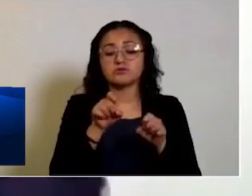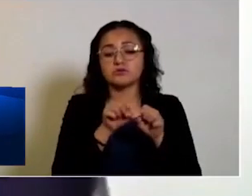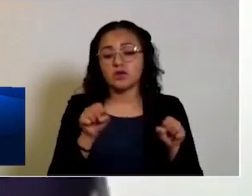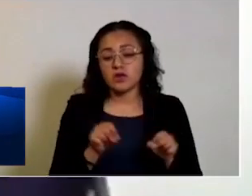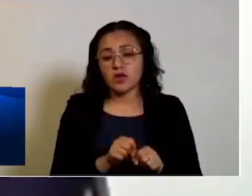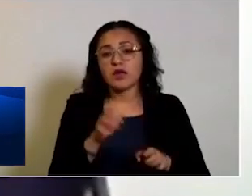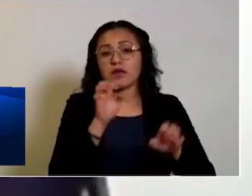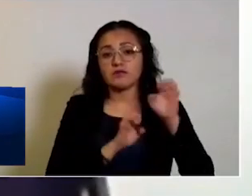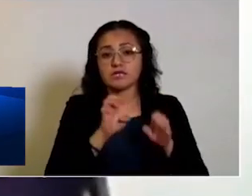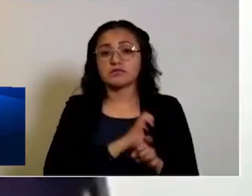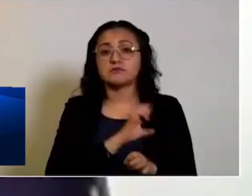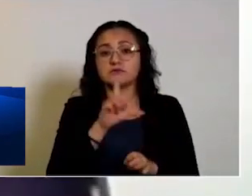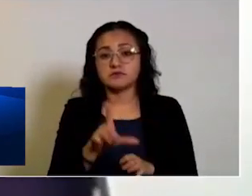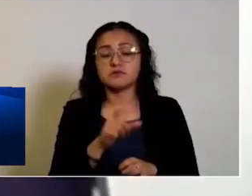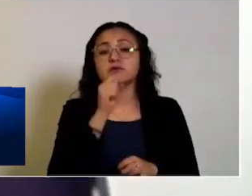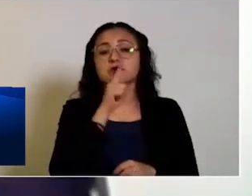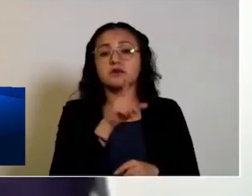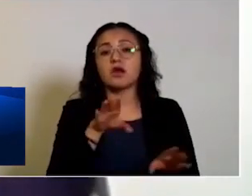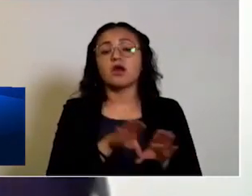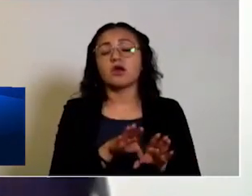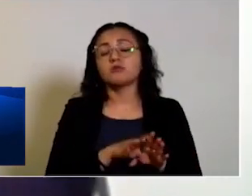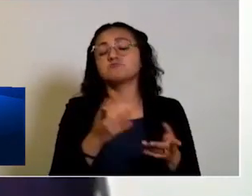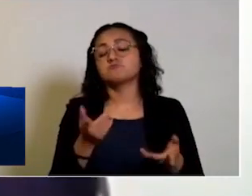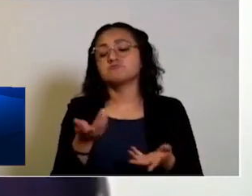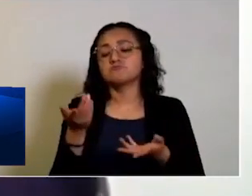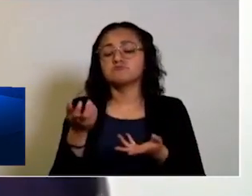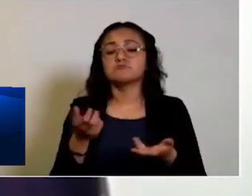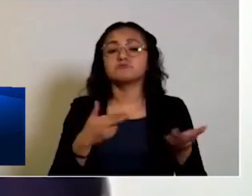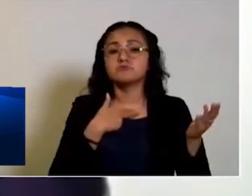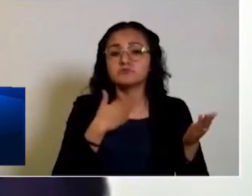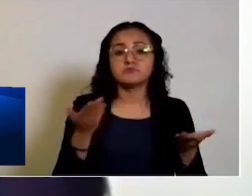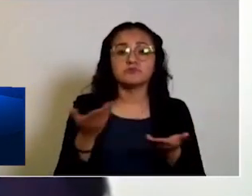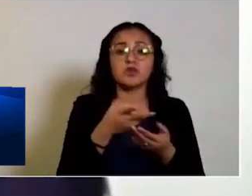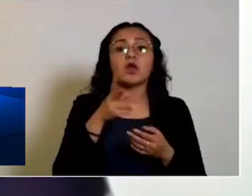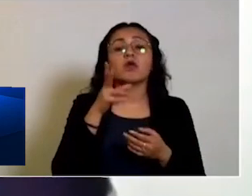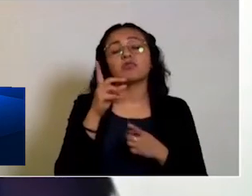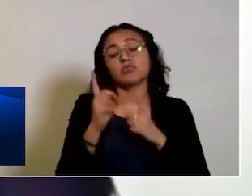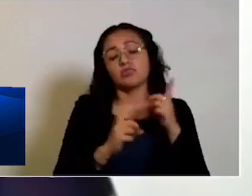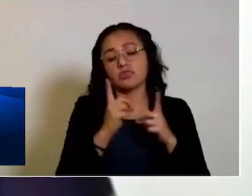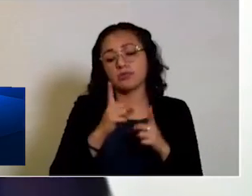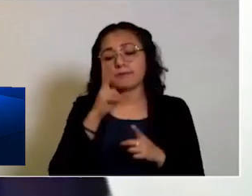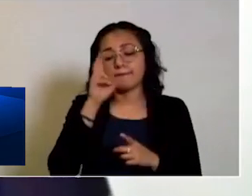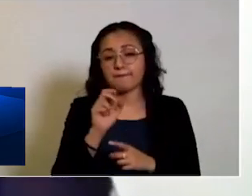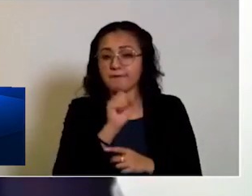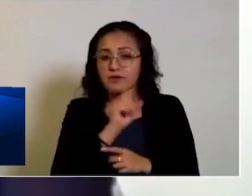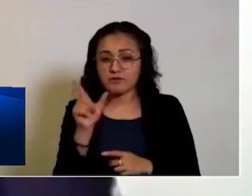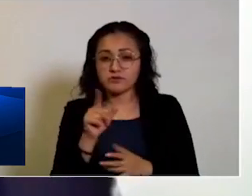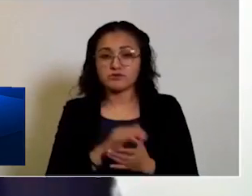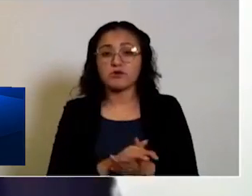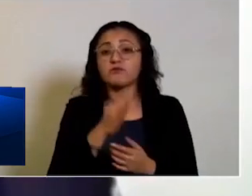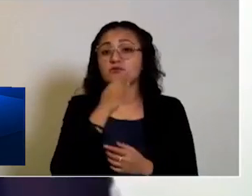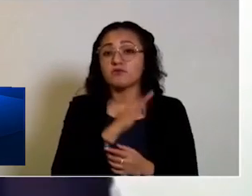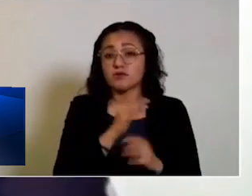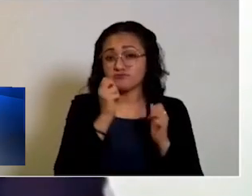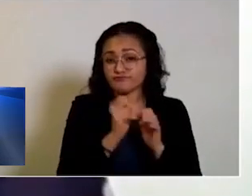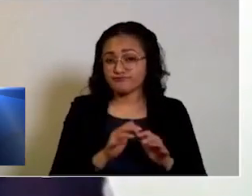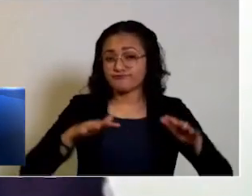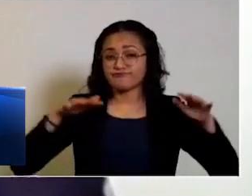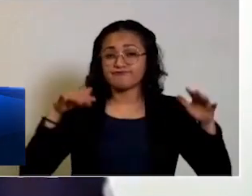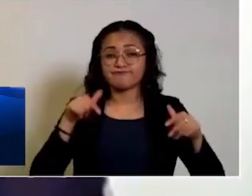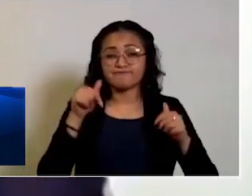de eventos especiales, servicios de banquetes y eventos deportivos no profesionales. fiestas patronales,